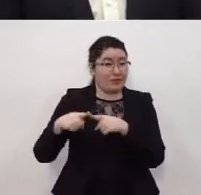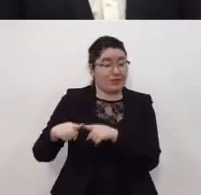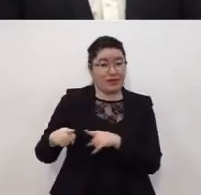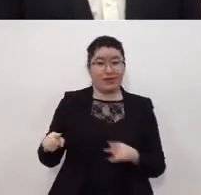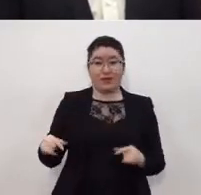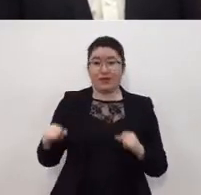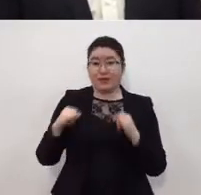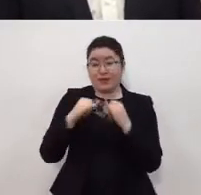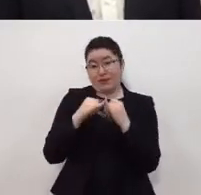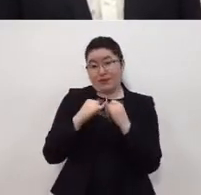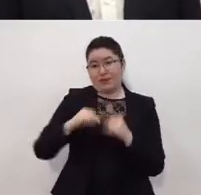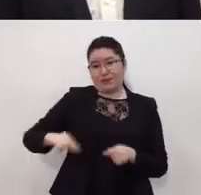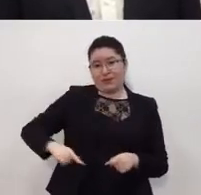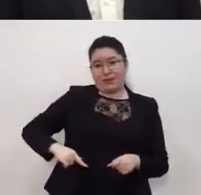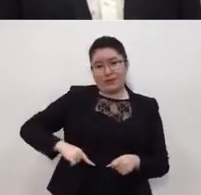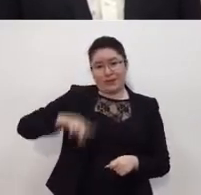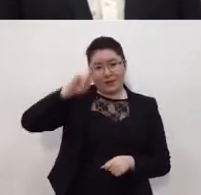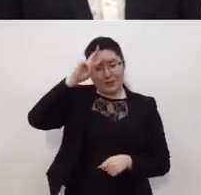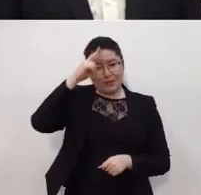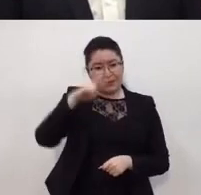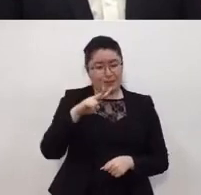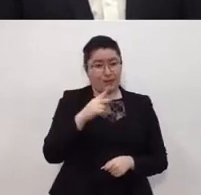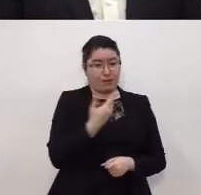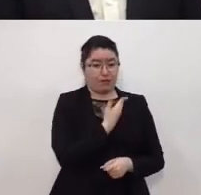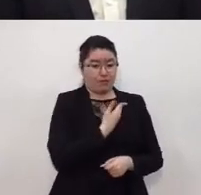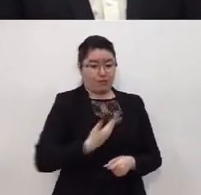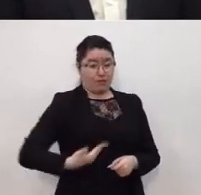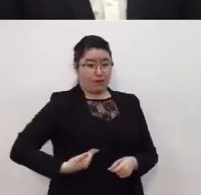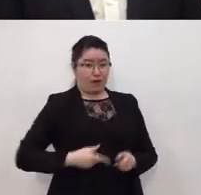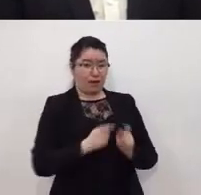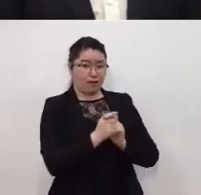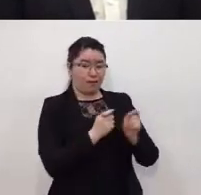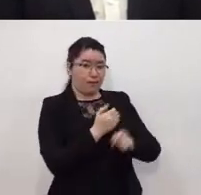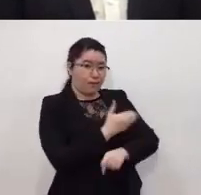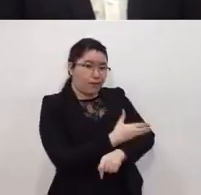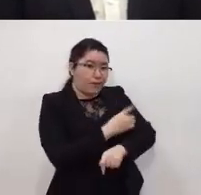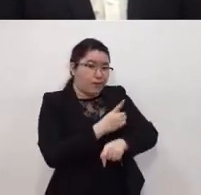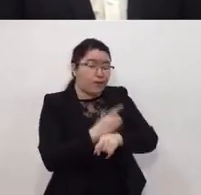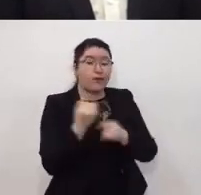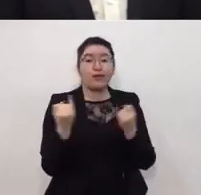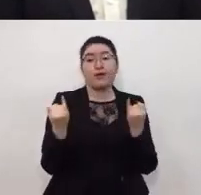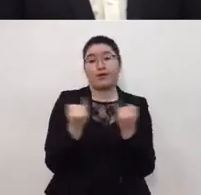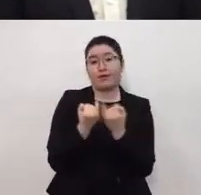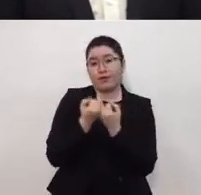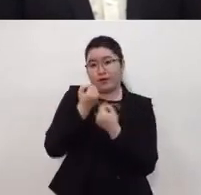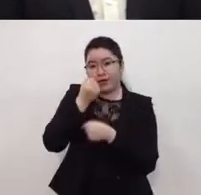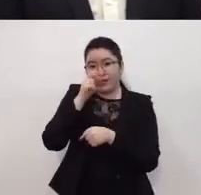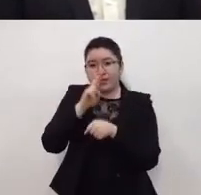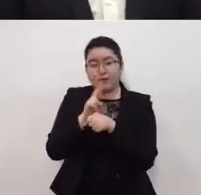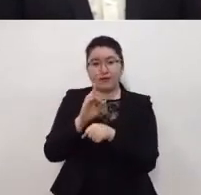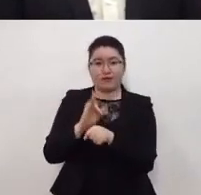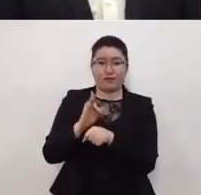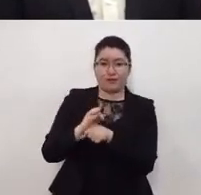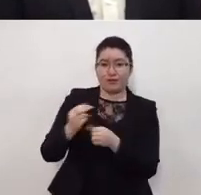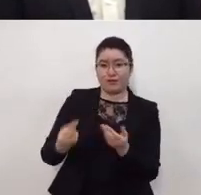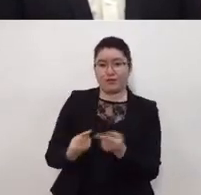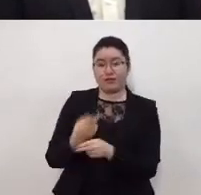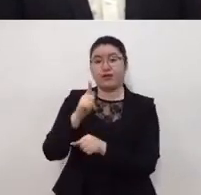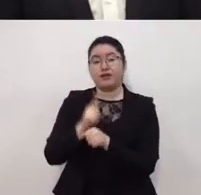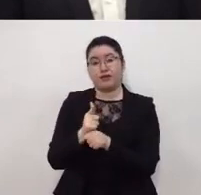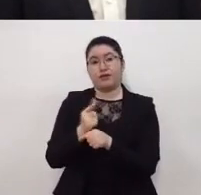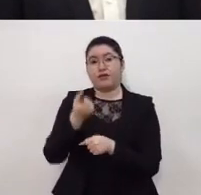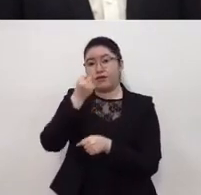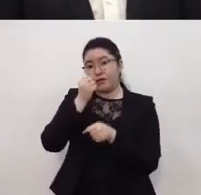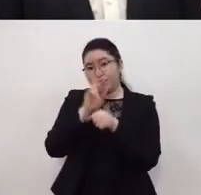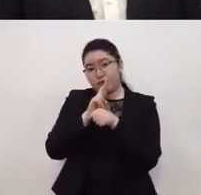gobierno de México coordinadas por el presidente de la república la Secretaría de la Defensa Nacional la Secretaría de Marina la